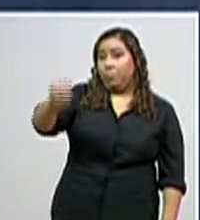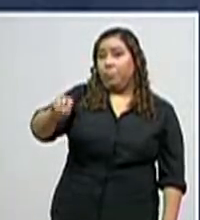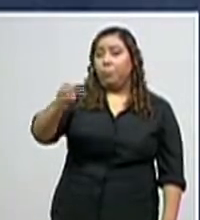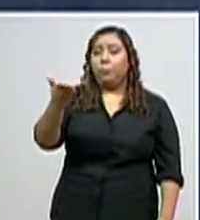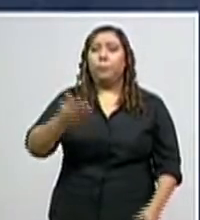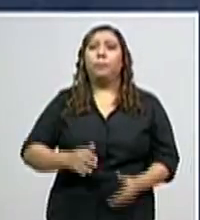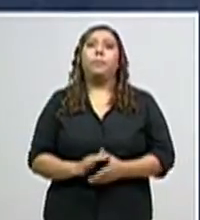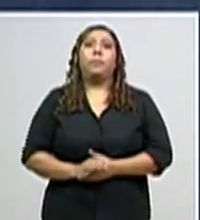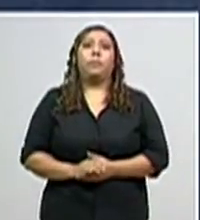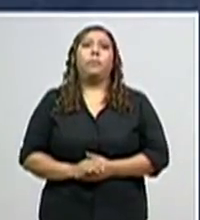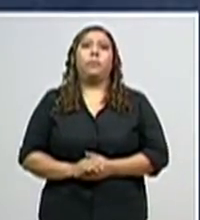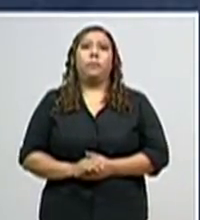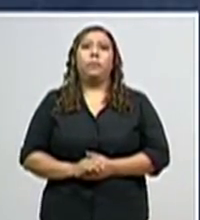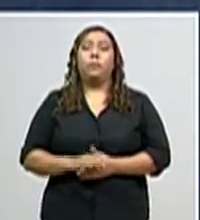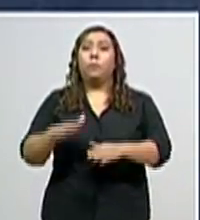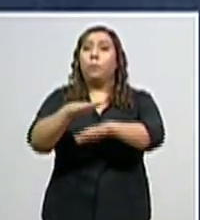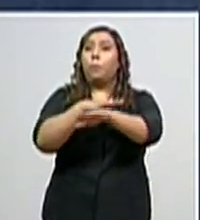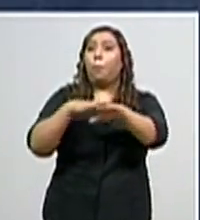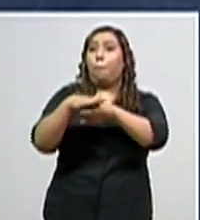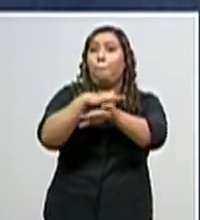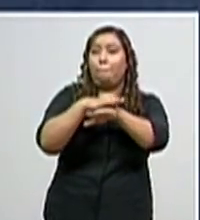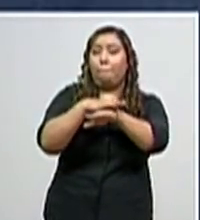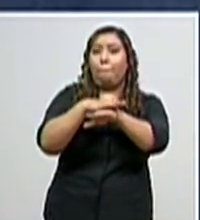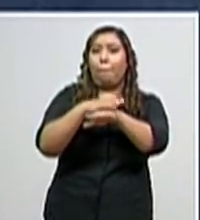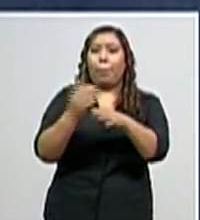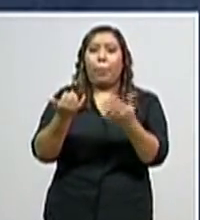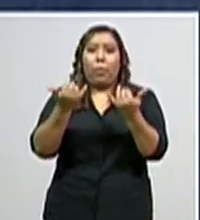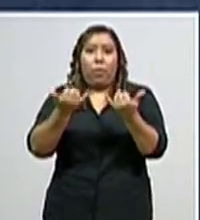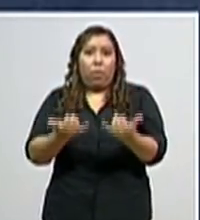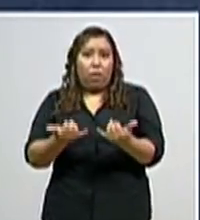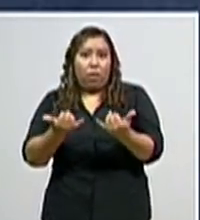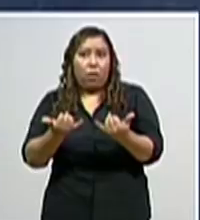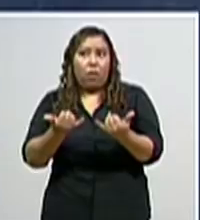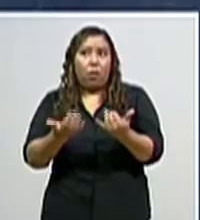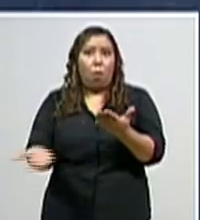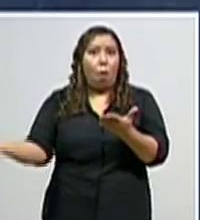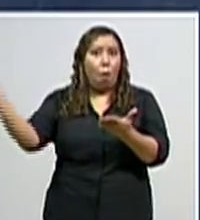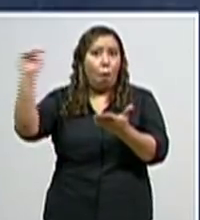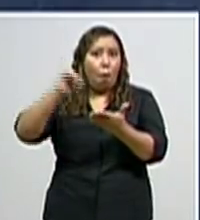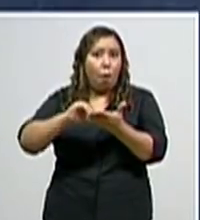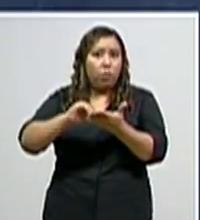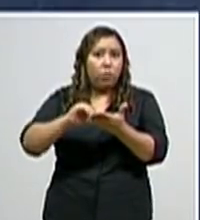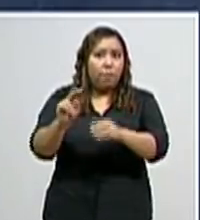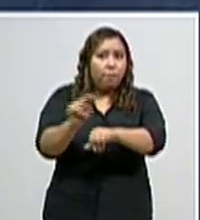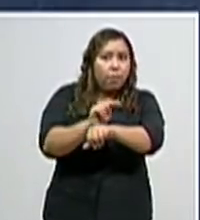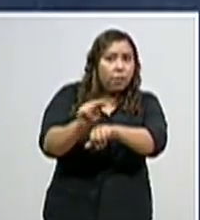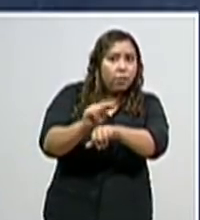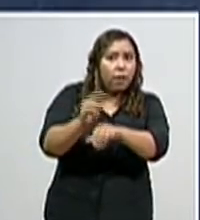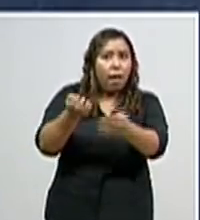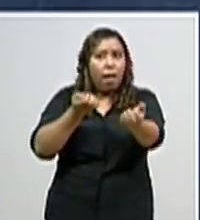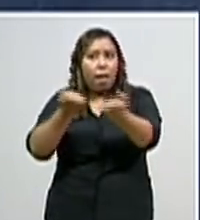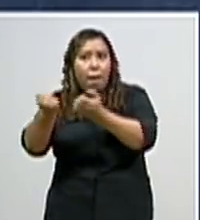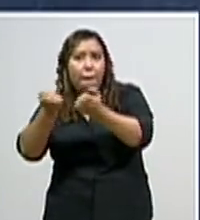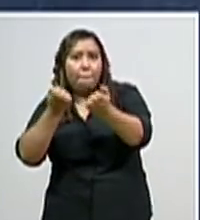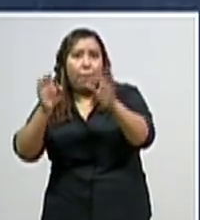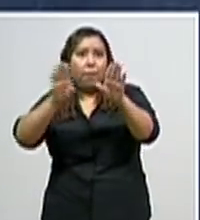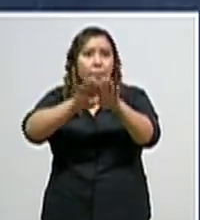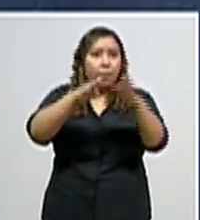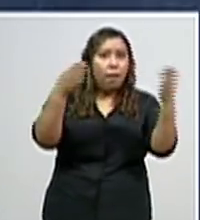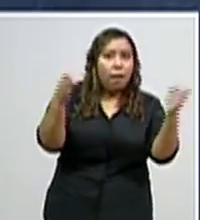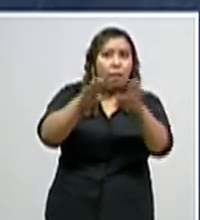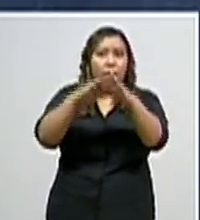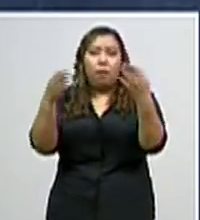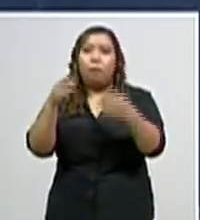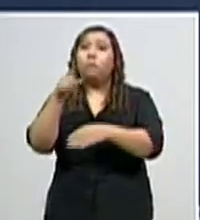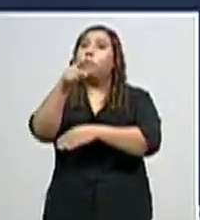Por favor, pueblo hondureño, ahora que estamos en una fase 1 de una reactivación inteligente, siempre